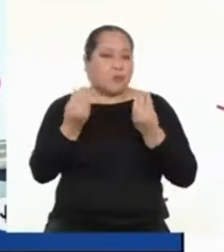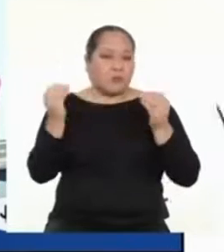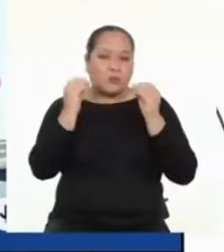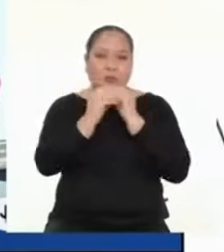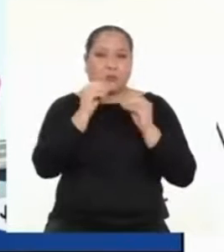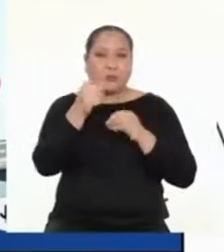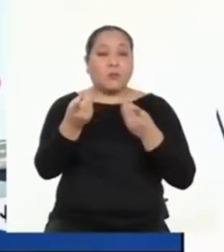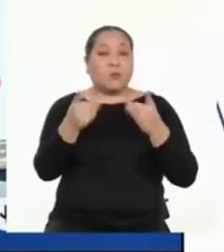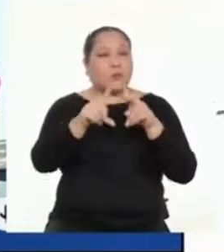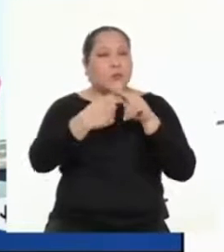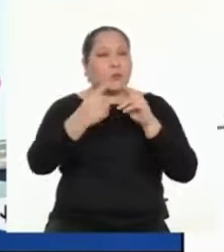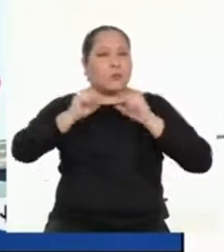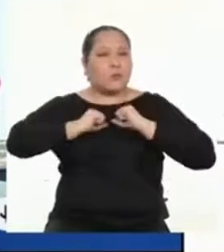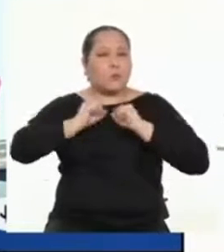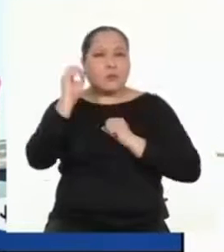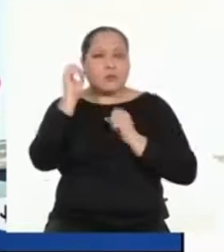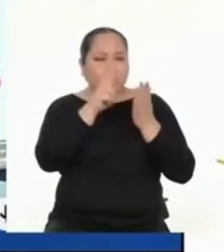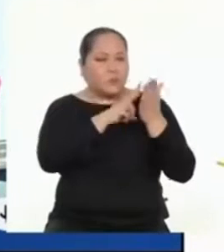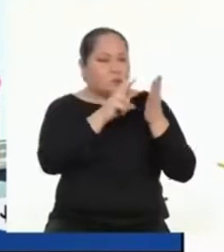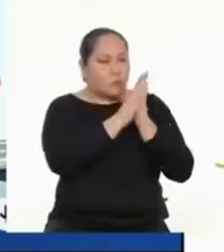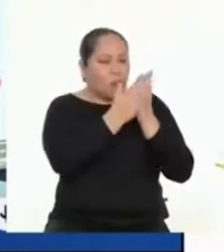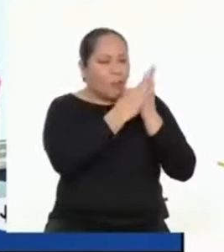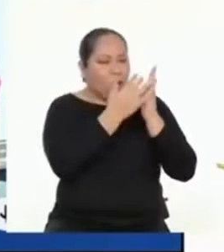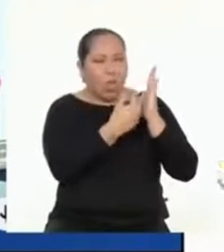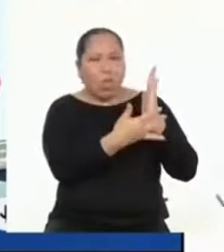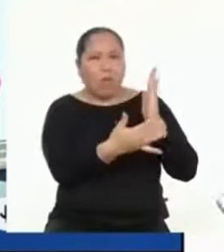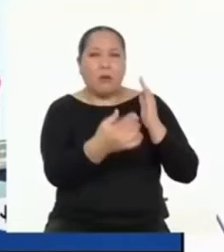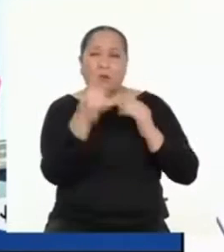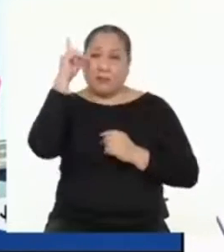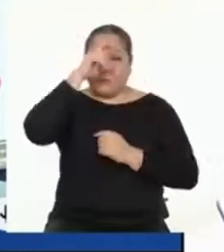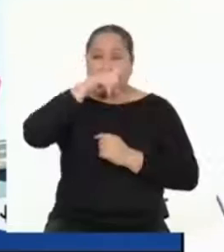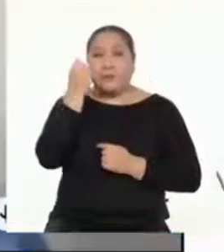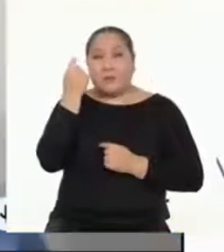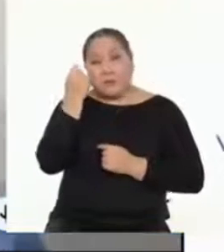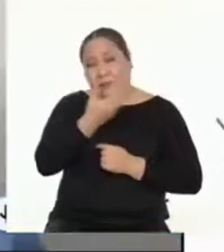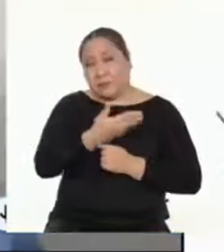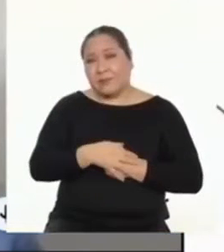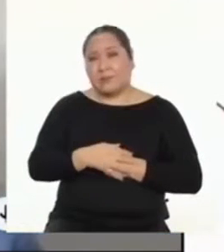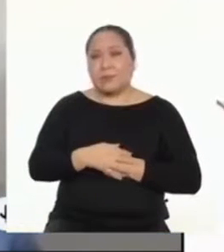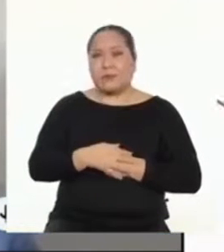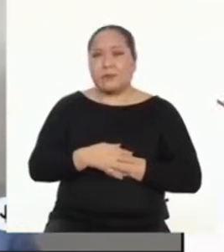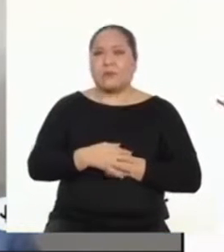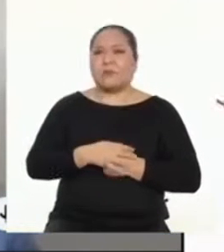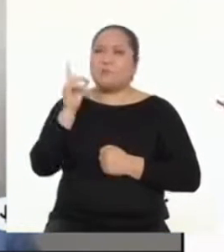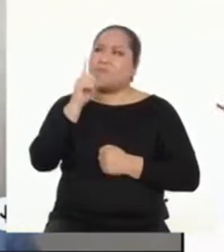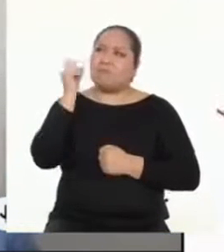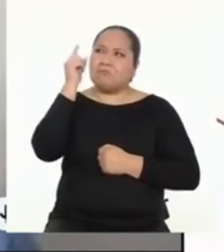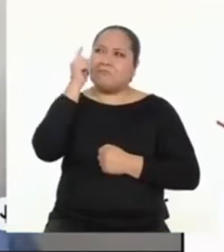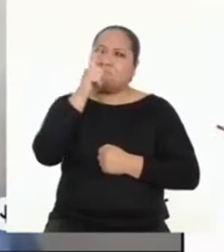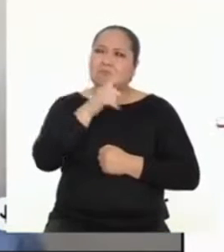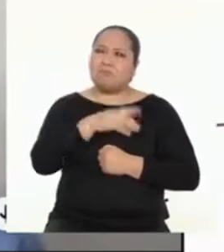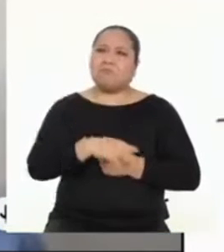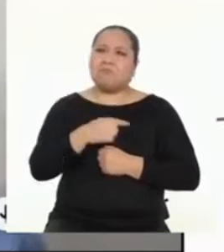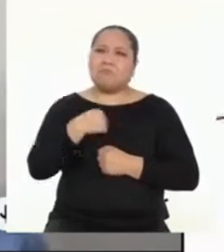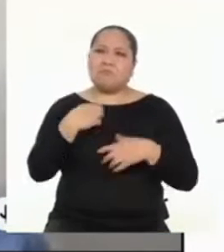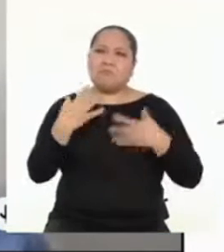empiezan a practicar un deporte o leer una novela muy larga, se les es difícil entenderla? No, no me es difícil ya que